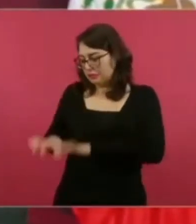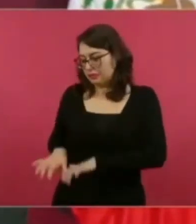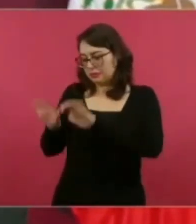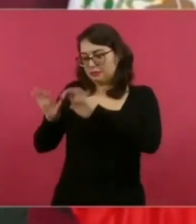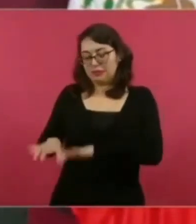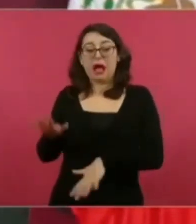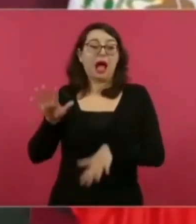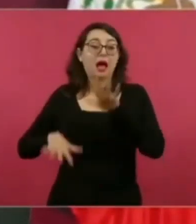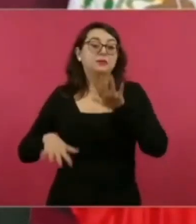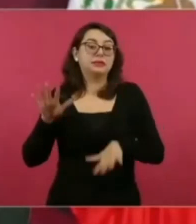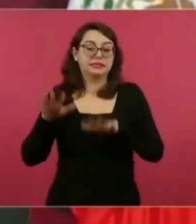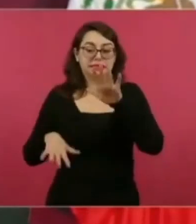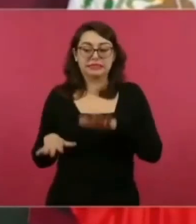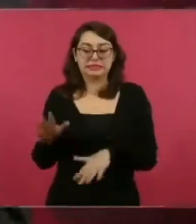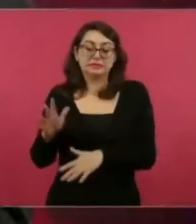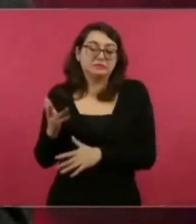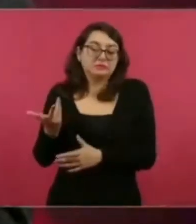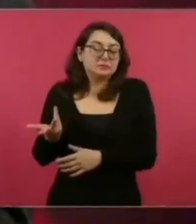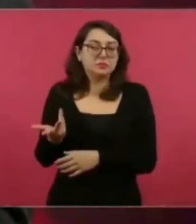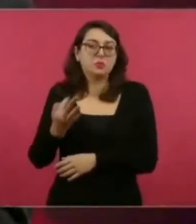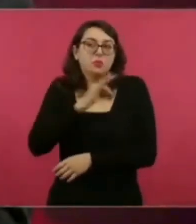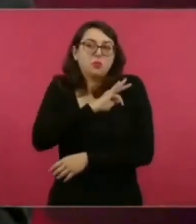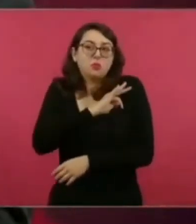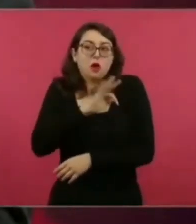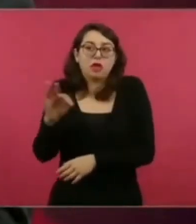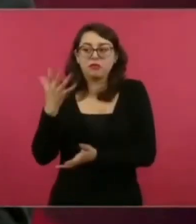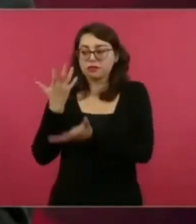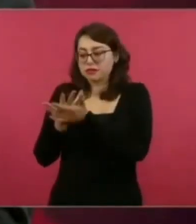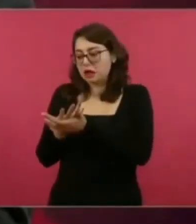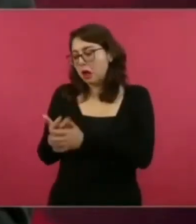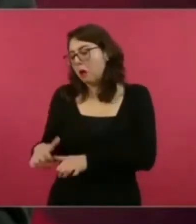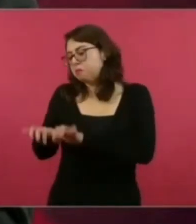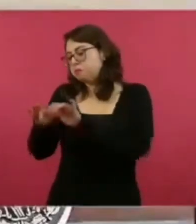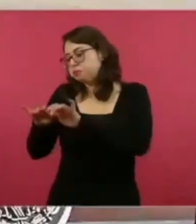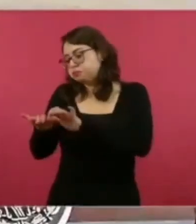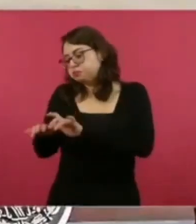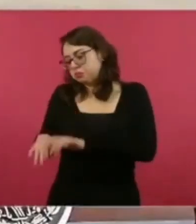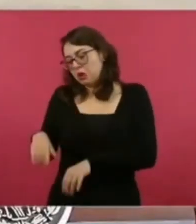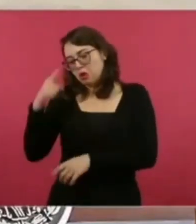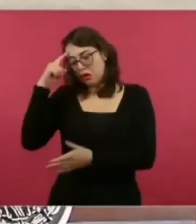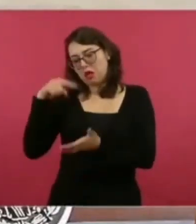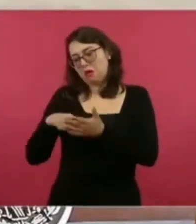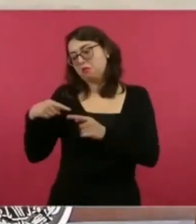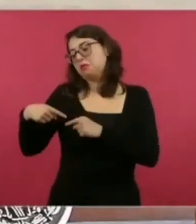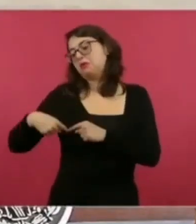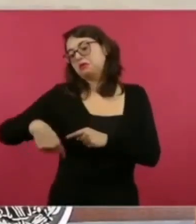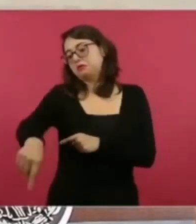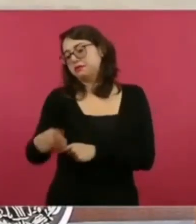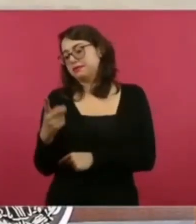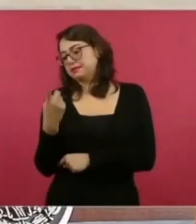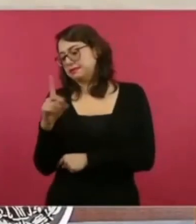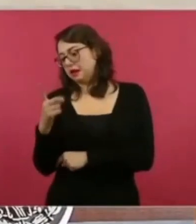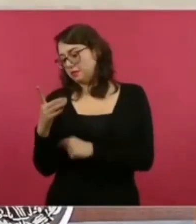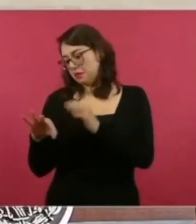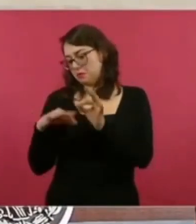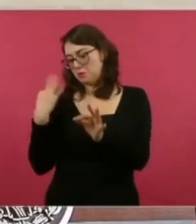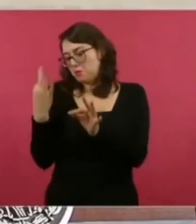creo que lo voy a terminar como en diciembre va a estar listo